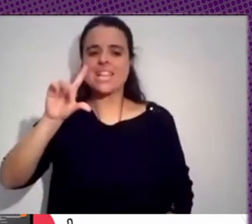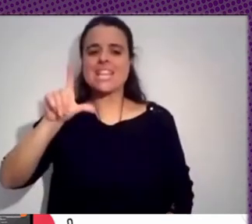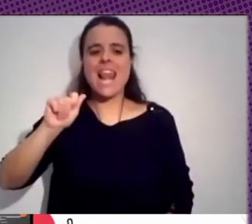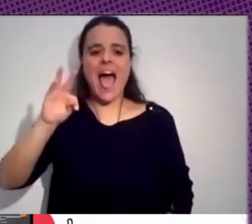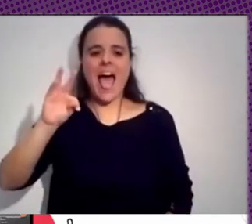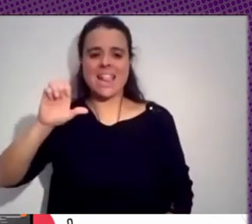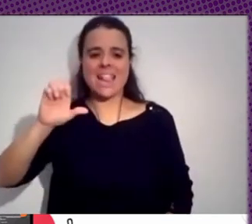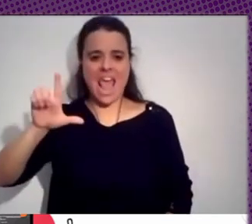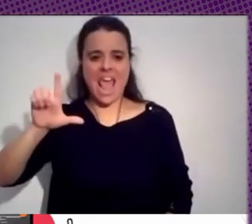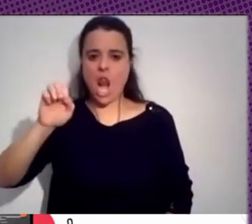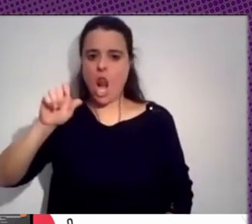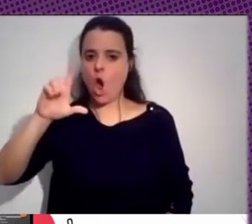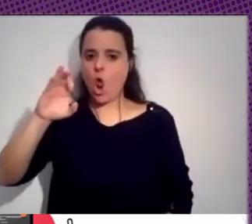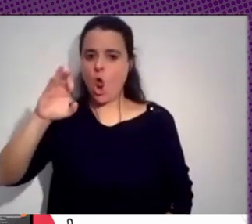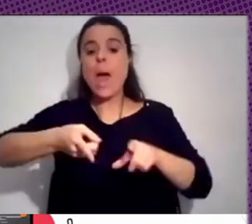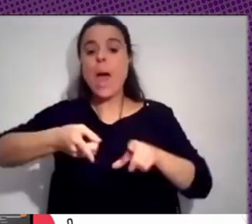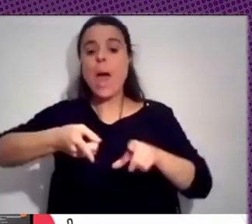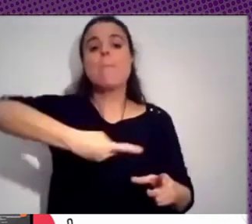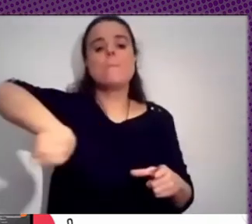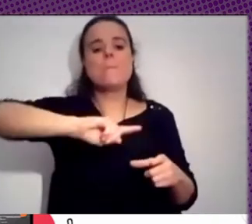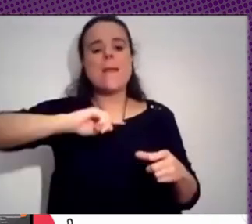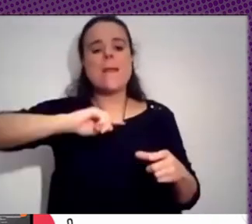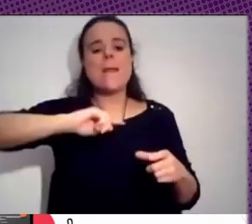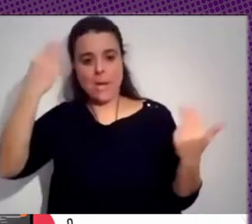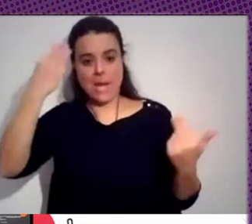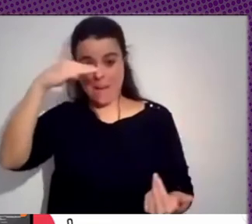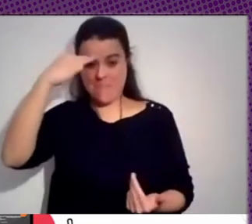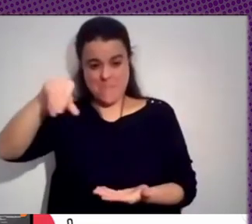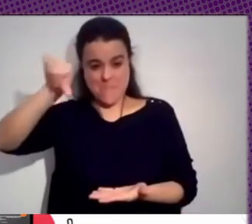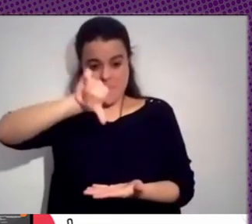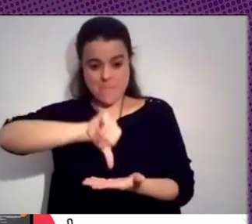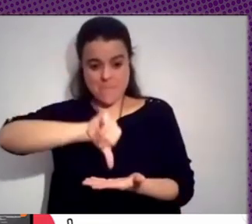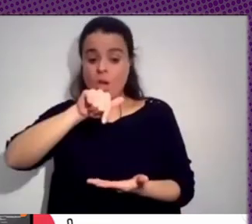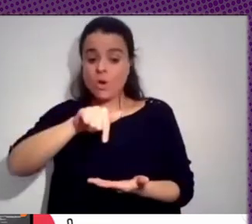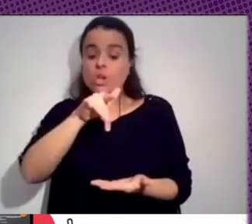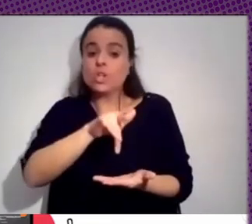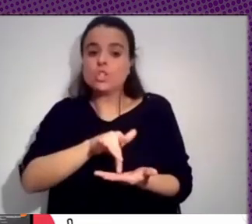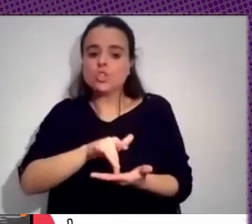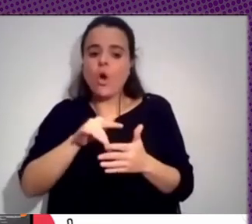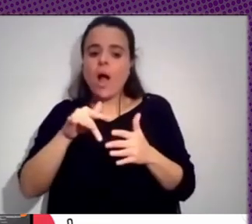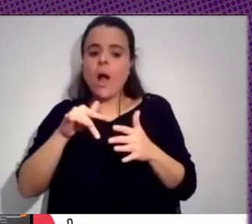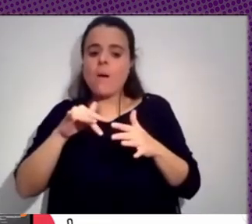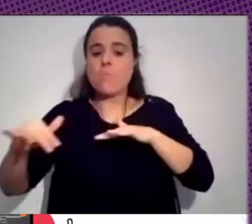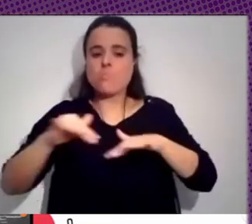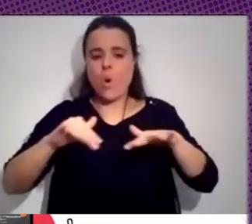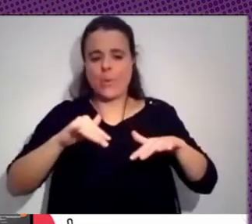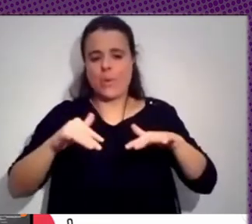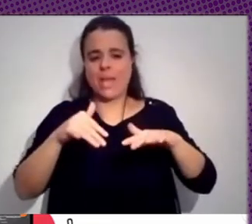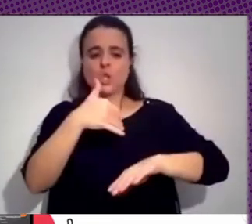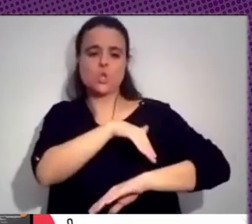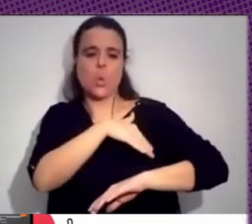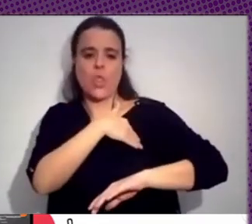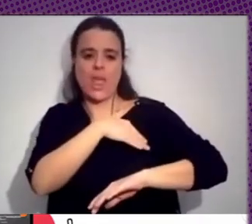plaza pública en México donde fue un movimiento estudiantil de protesta por los derechos humanos,